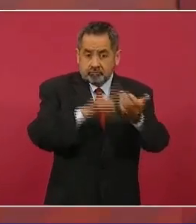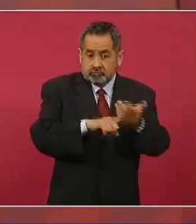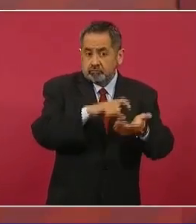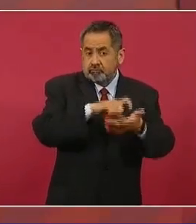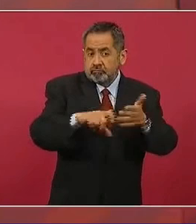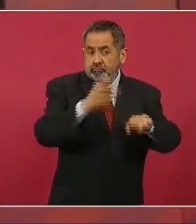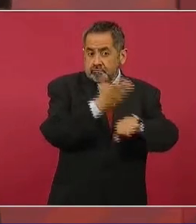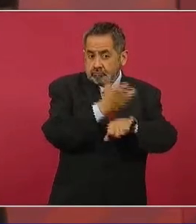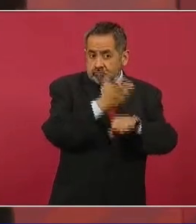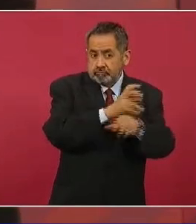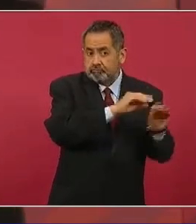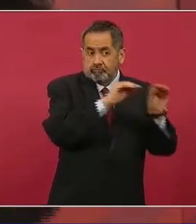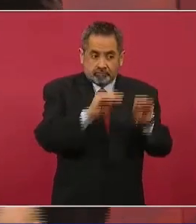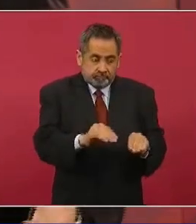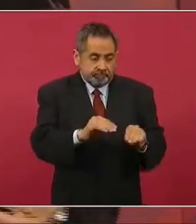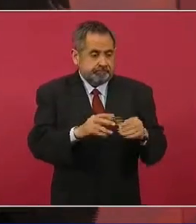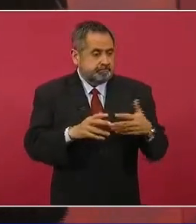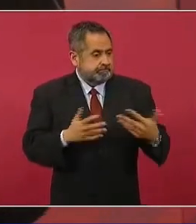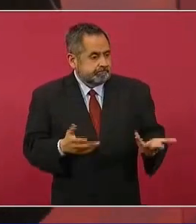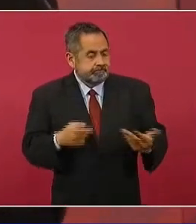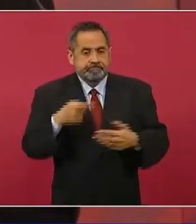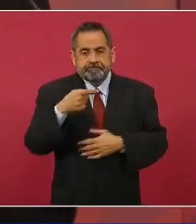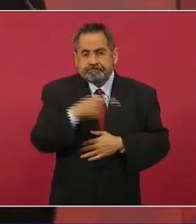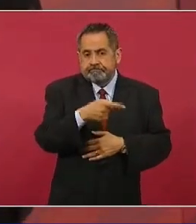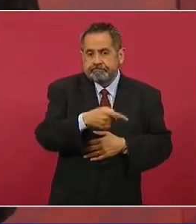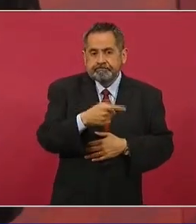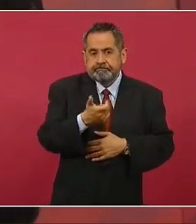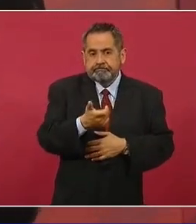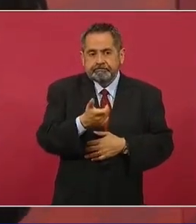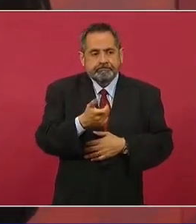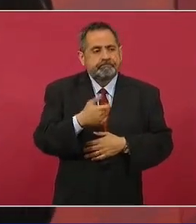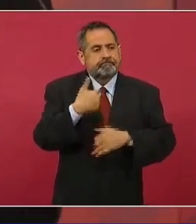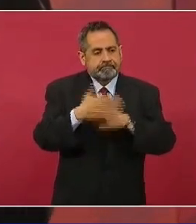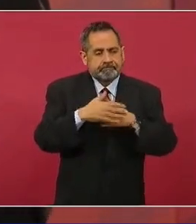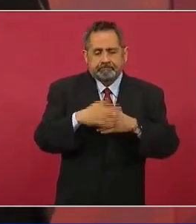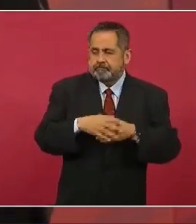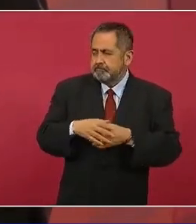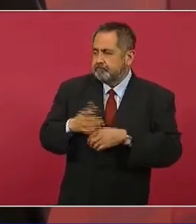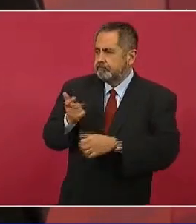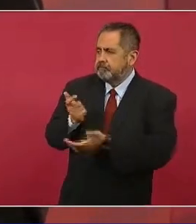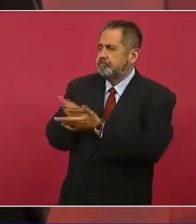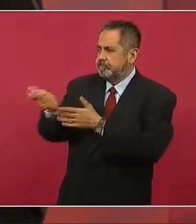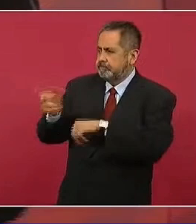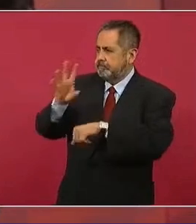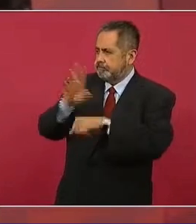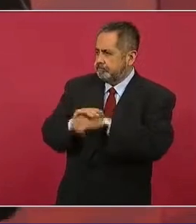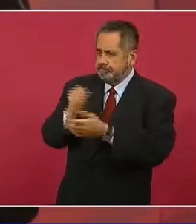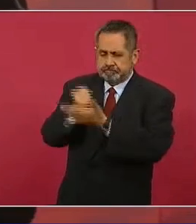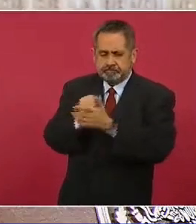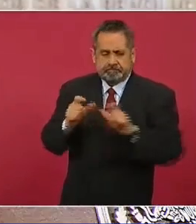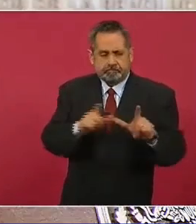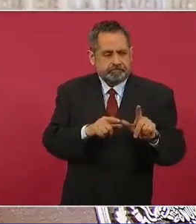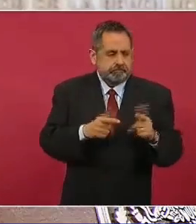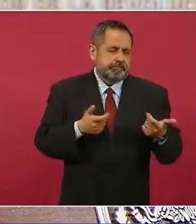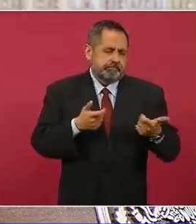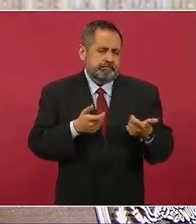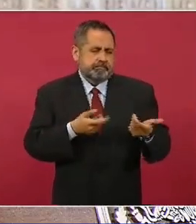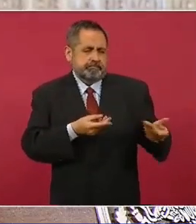Ese dinero que va a entrar, que es una cooperación,